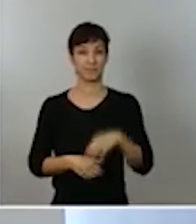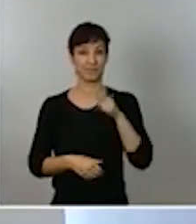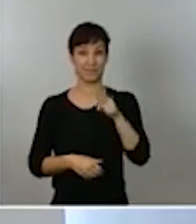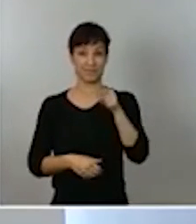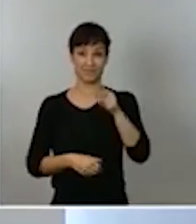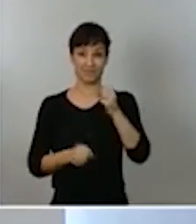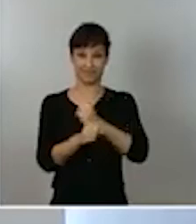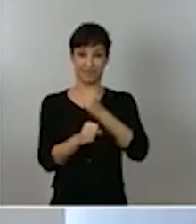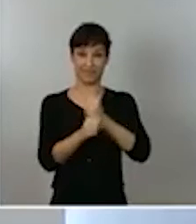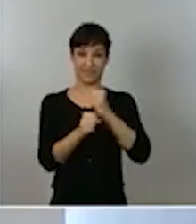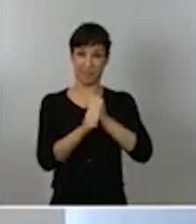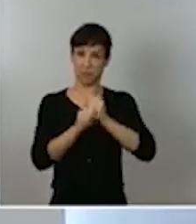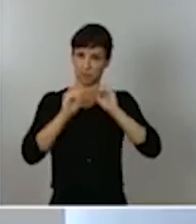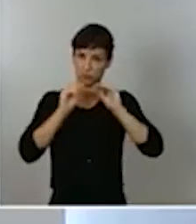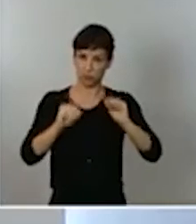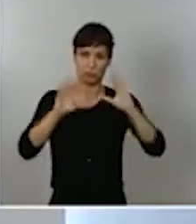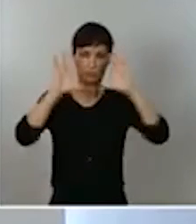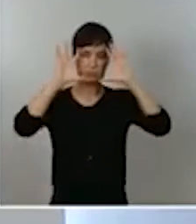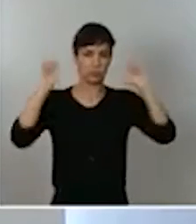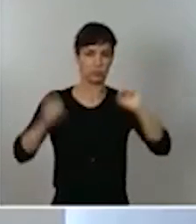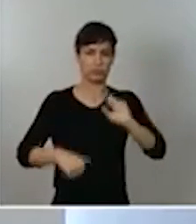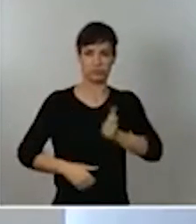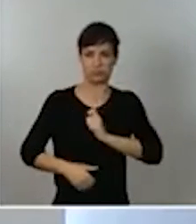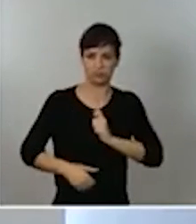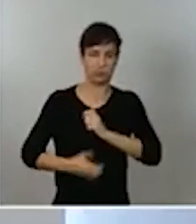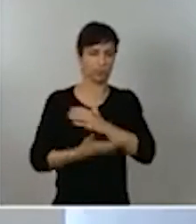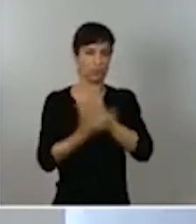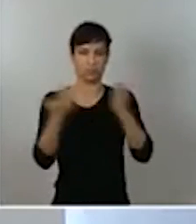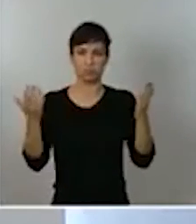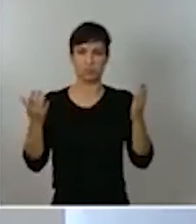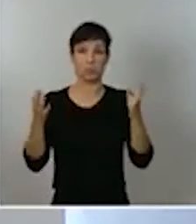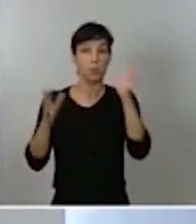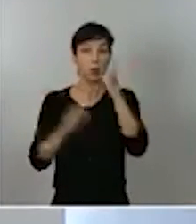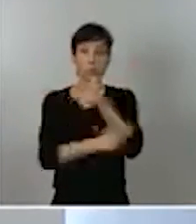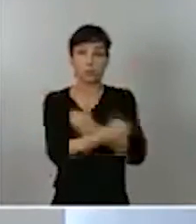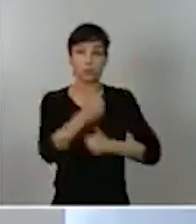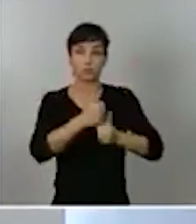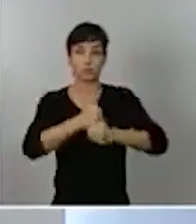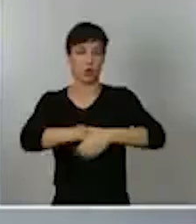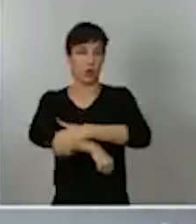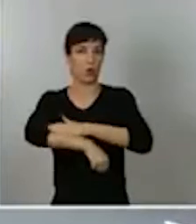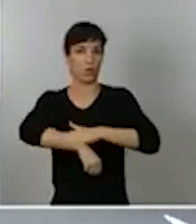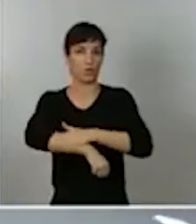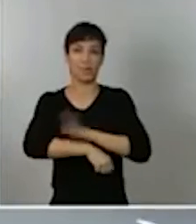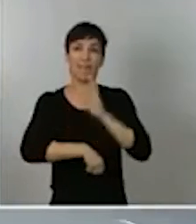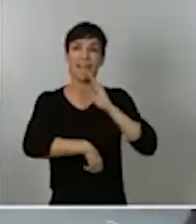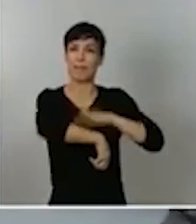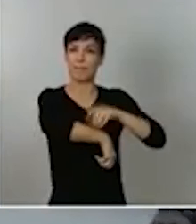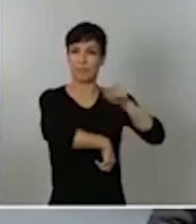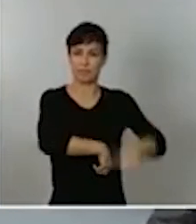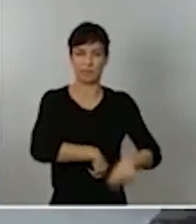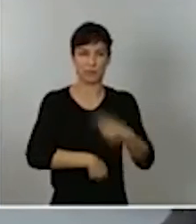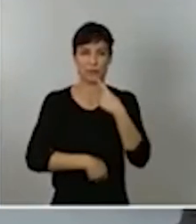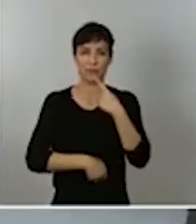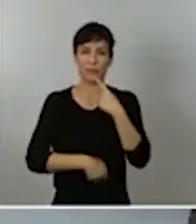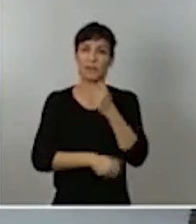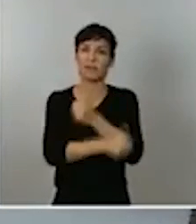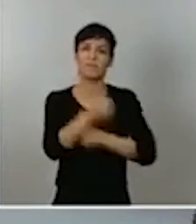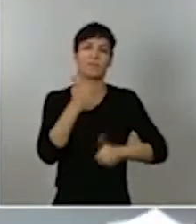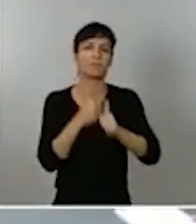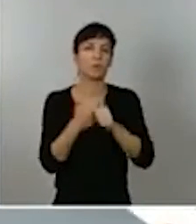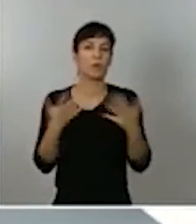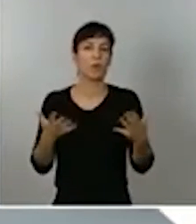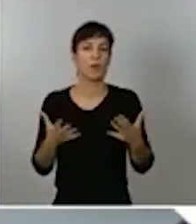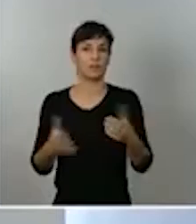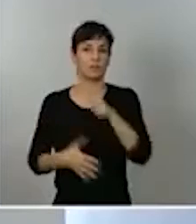cumpliendo ya que nuestra prioridad, la prioridad del Gobierno y, como ha dicho el ministro, no es otra que la salud del conjunto